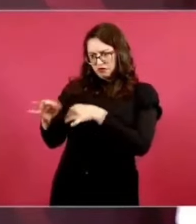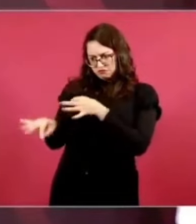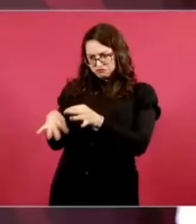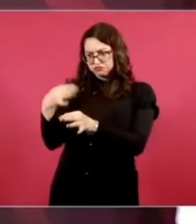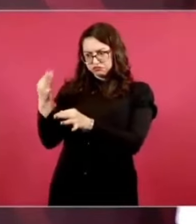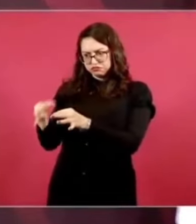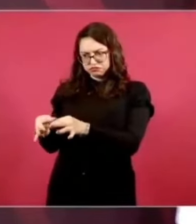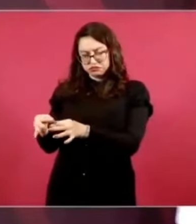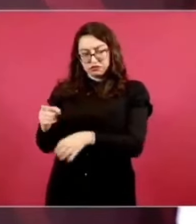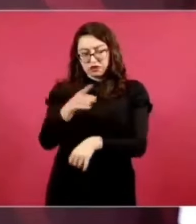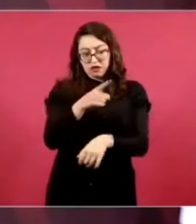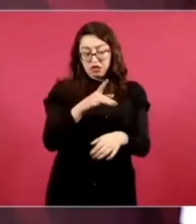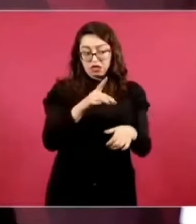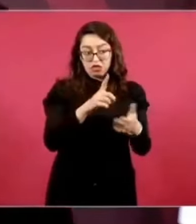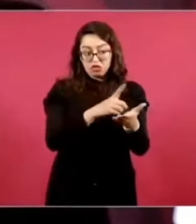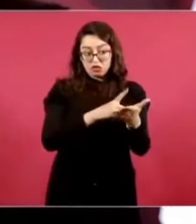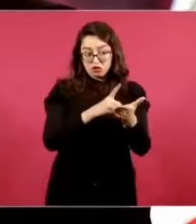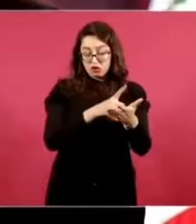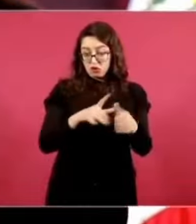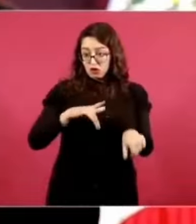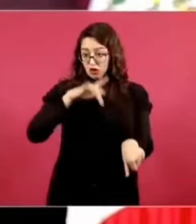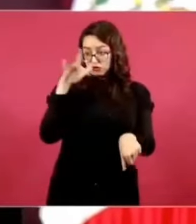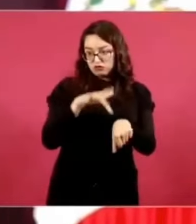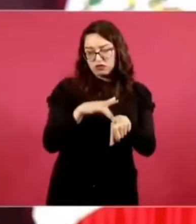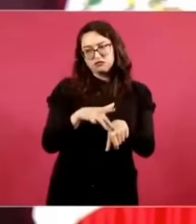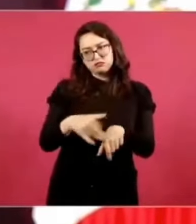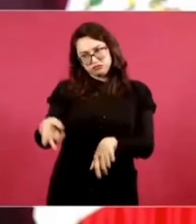sean objeto